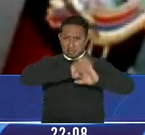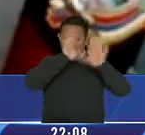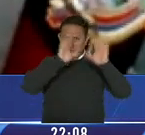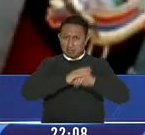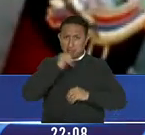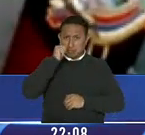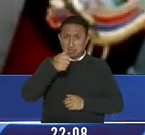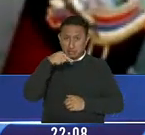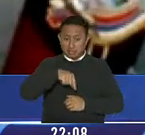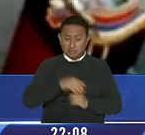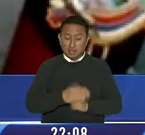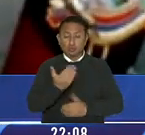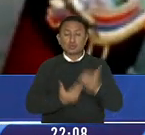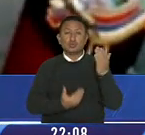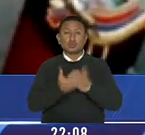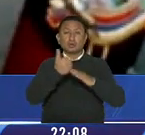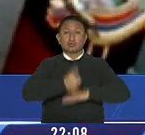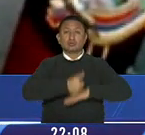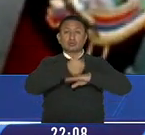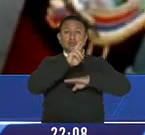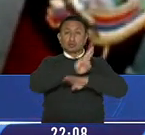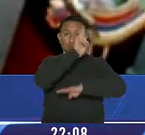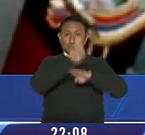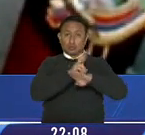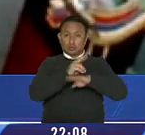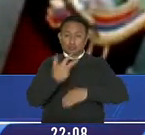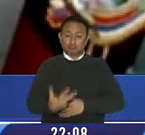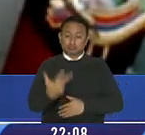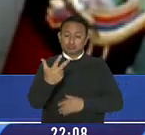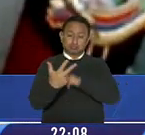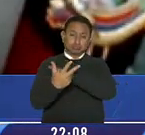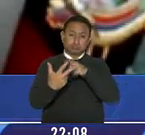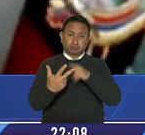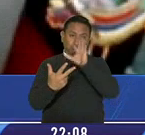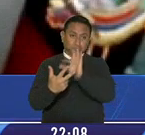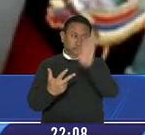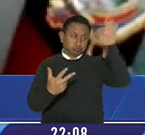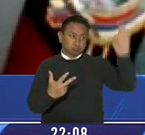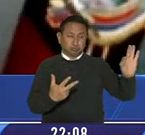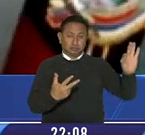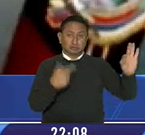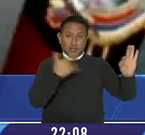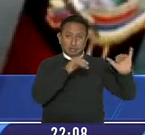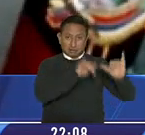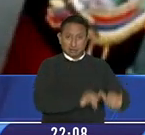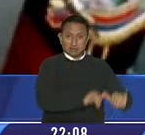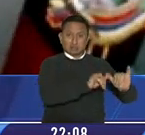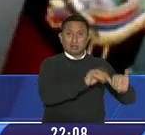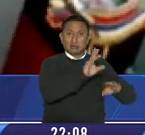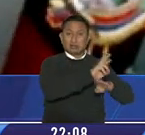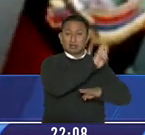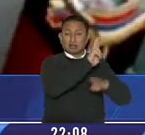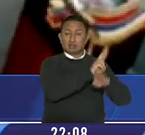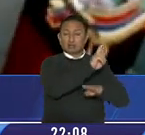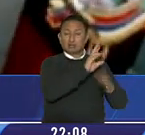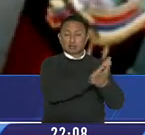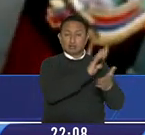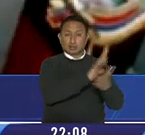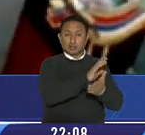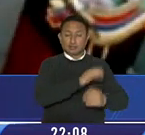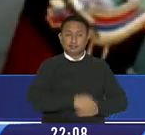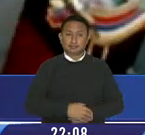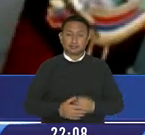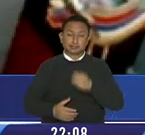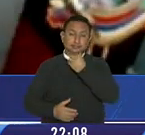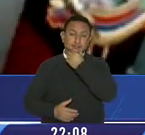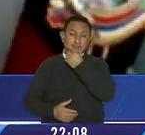día de mañana tendremos ya la resolución de cuál sería la autoridad de la terna que sería designada como rector